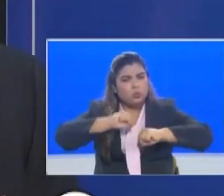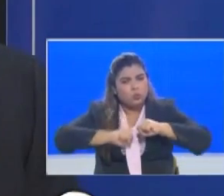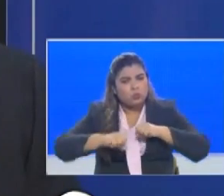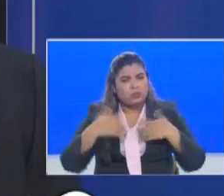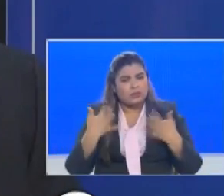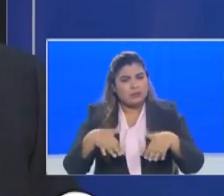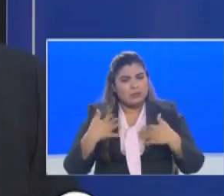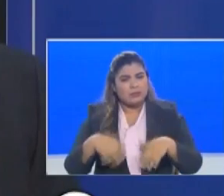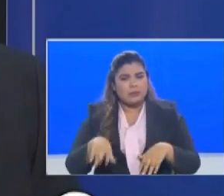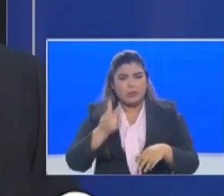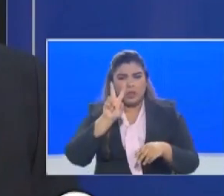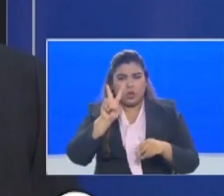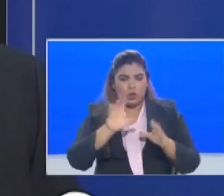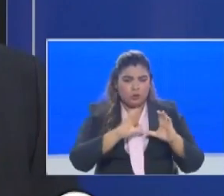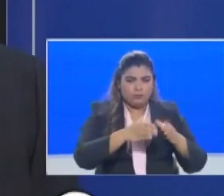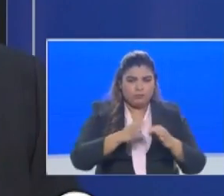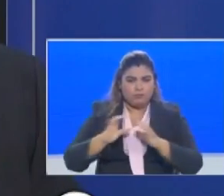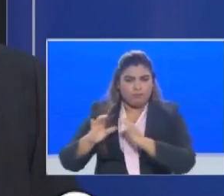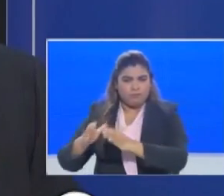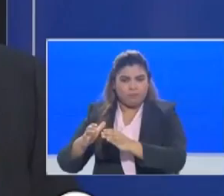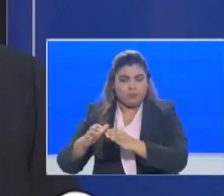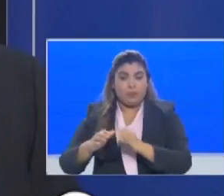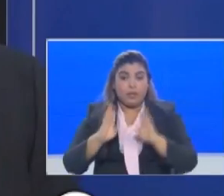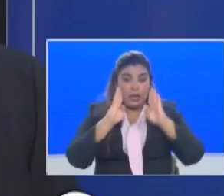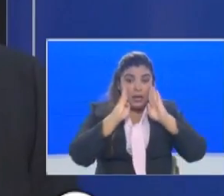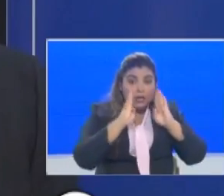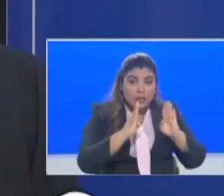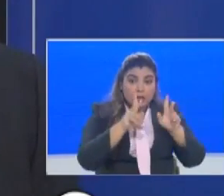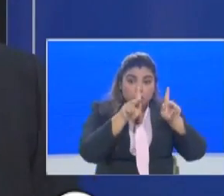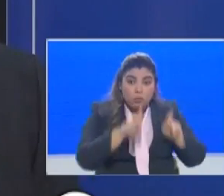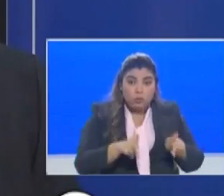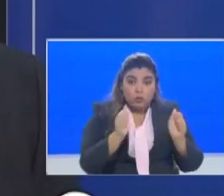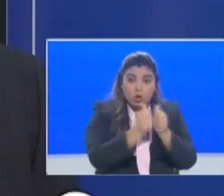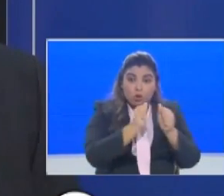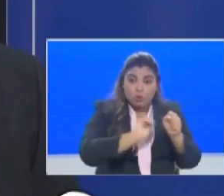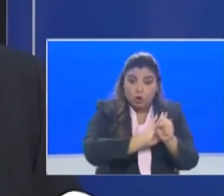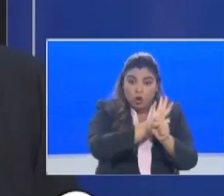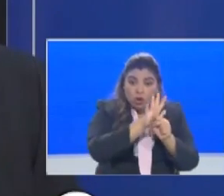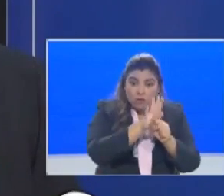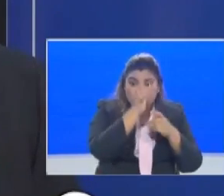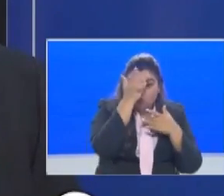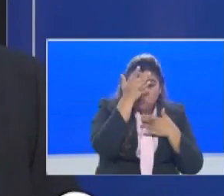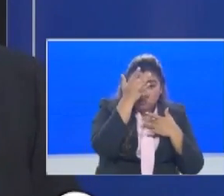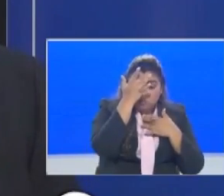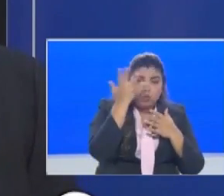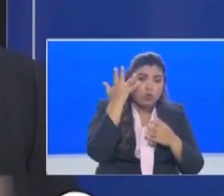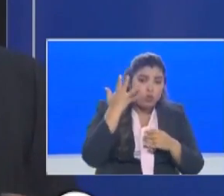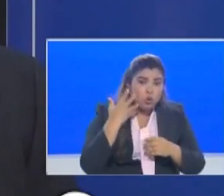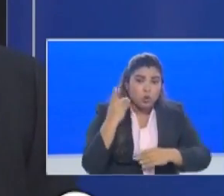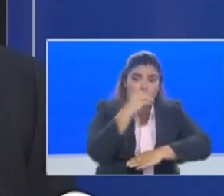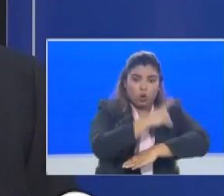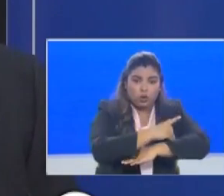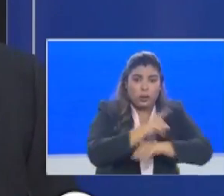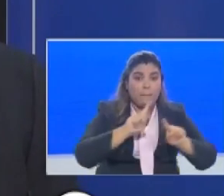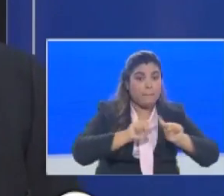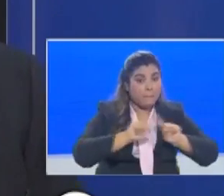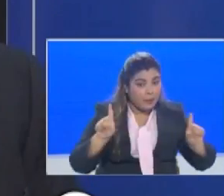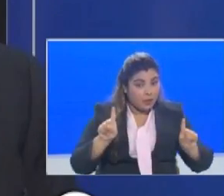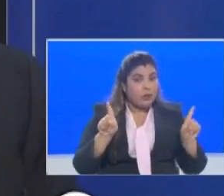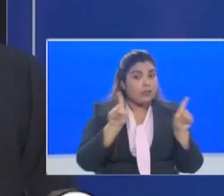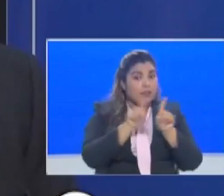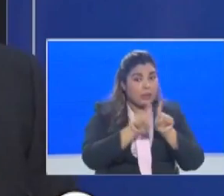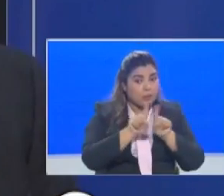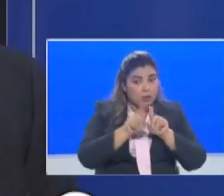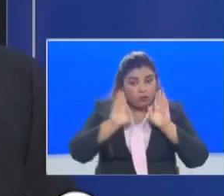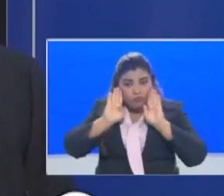dos frentes. Por un lado, estamos atendiendo a pacientes con el COVID que han sido presentados diariamente. Pero también le